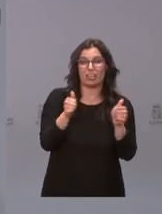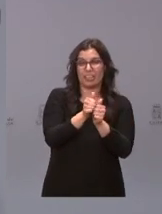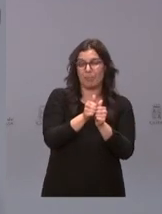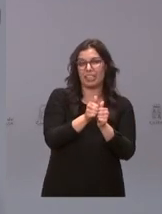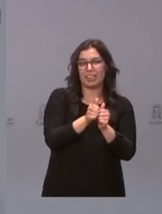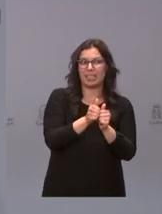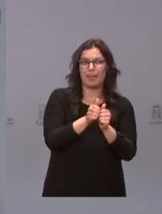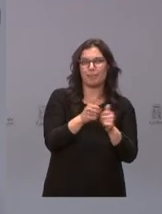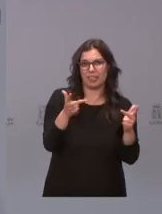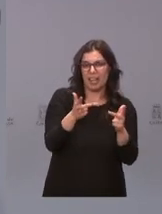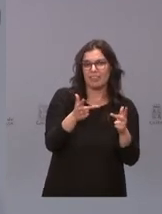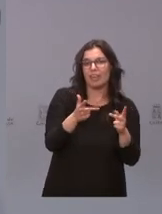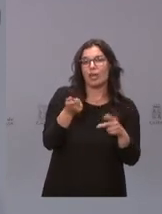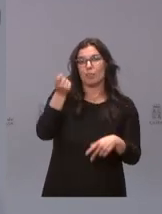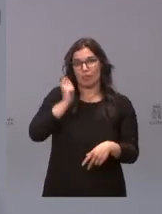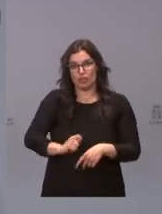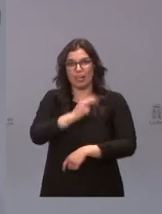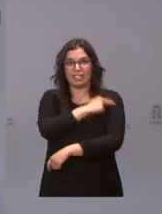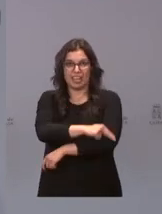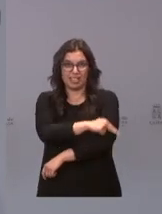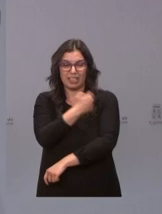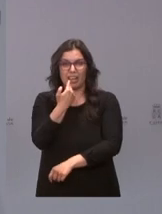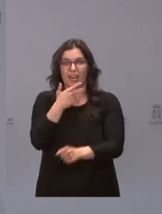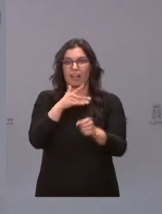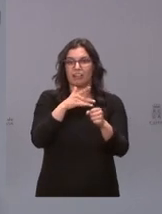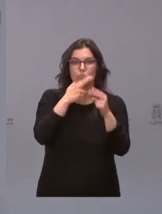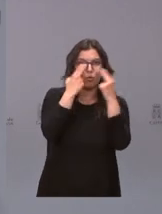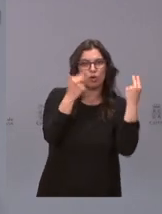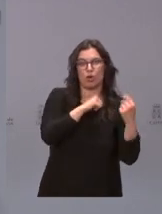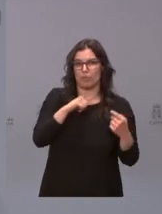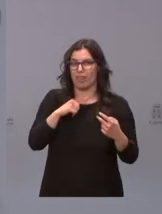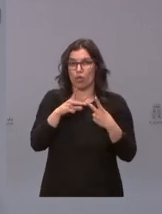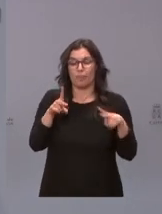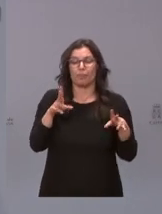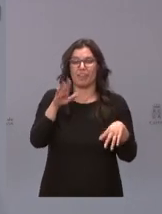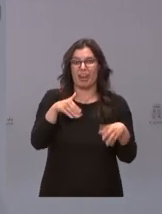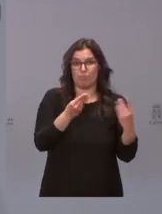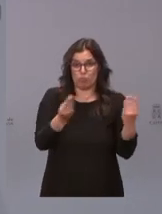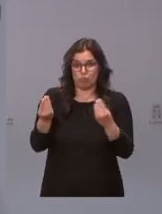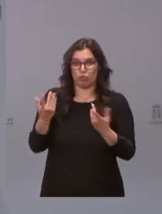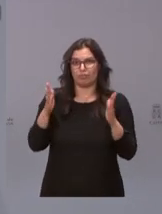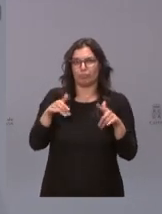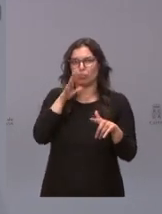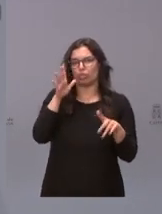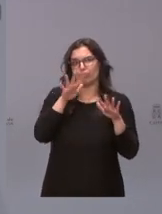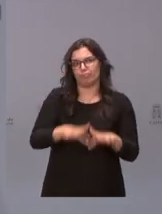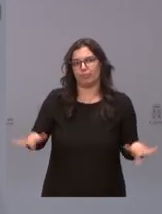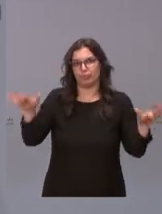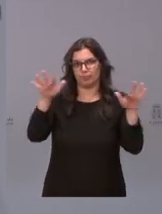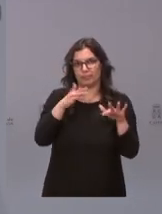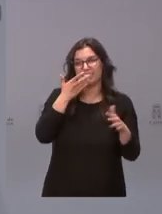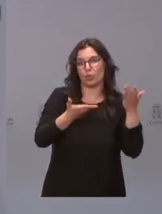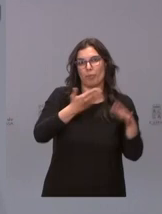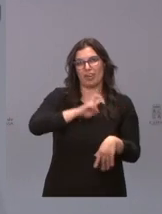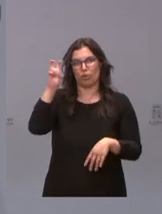profesionales de la sanidad tanto en el ámbito público como en el privado que ha retrasado con respecto a